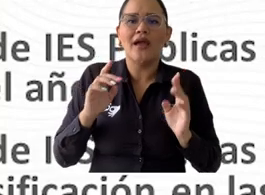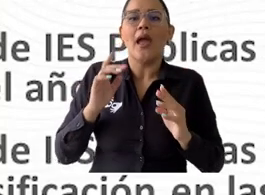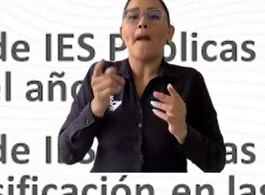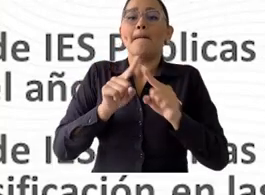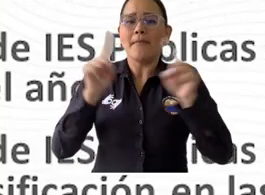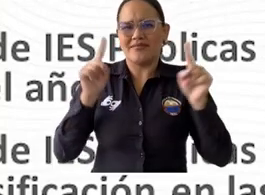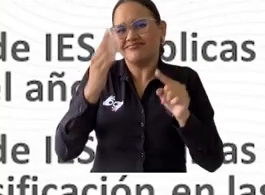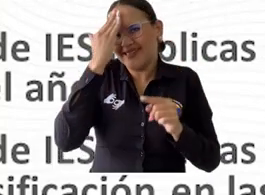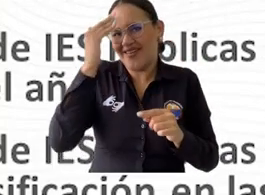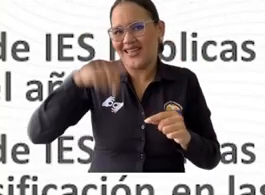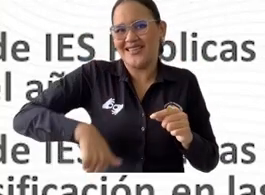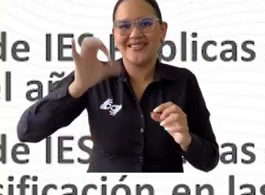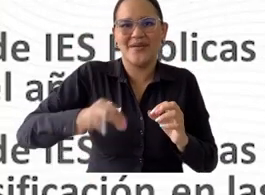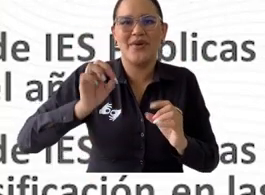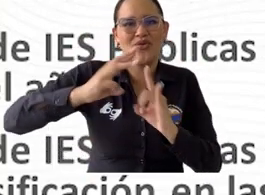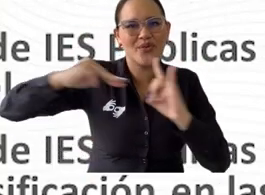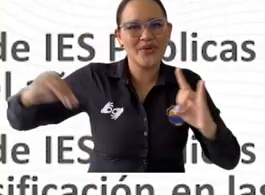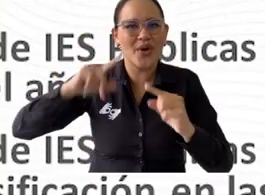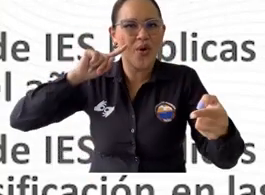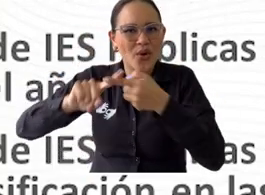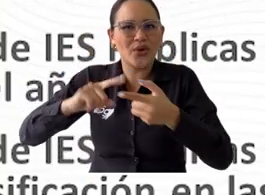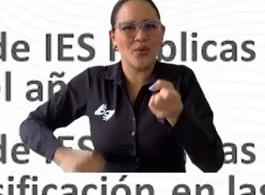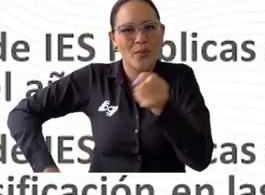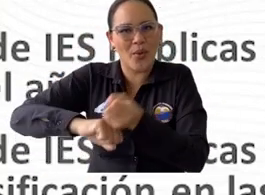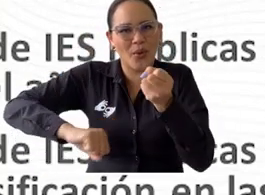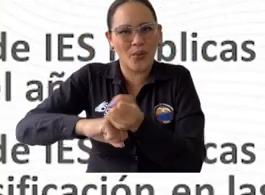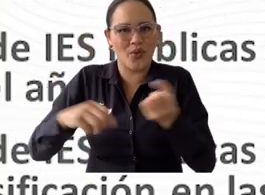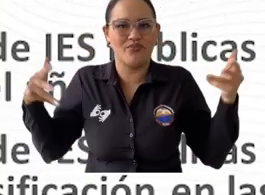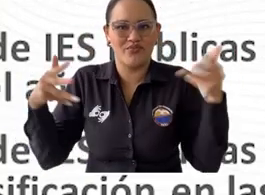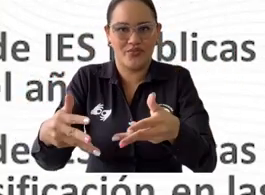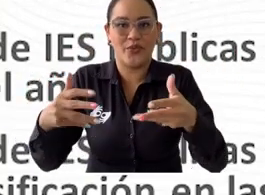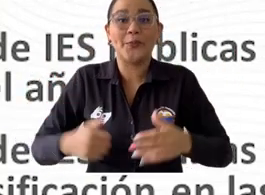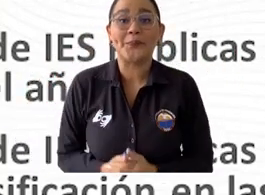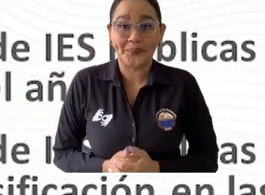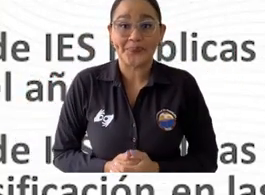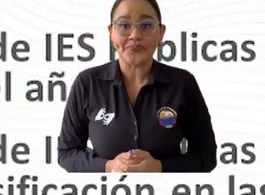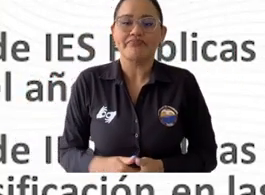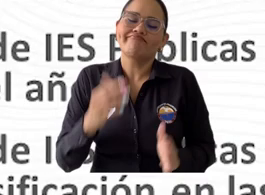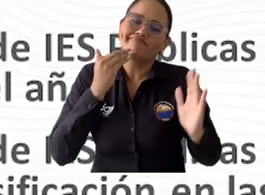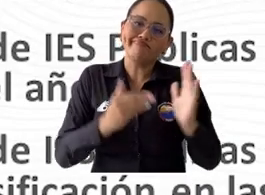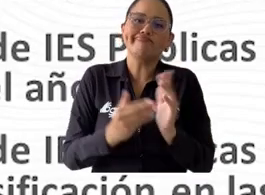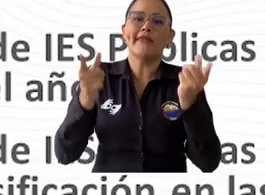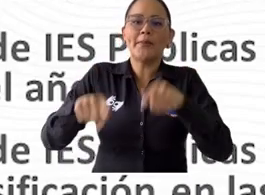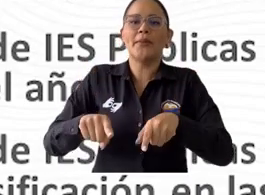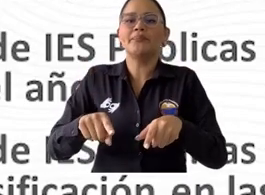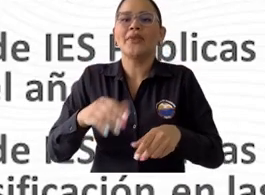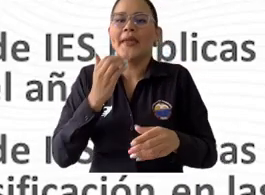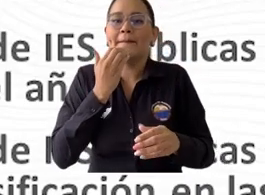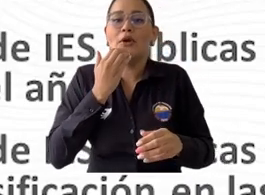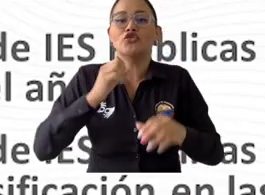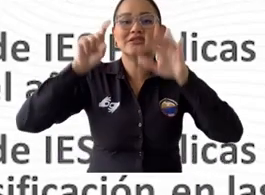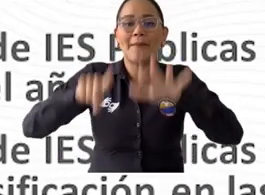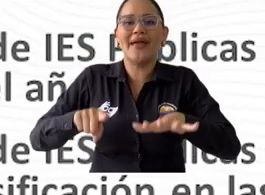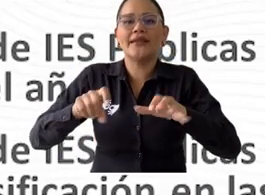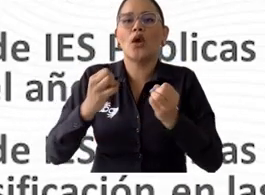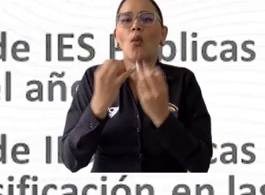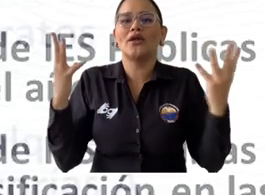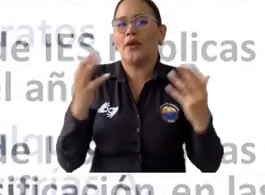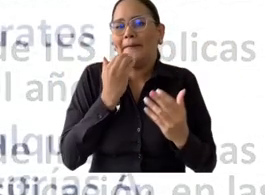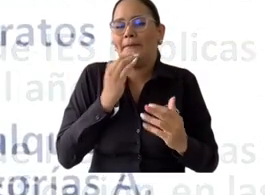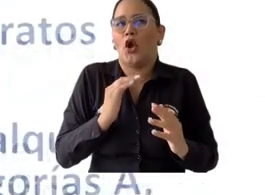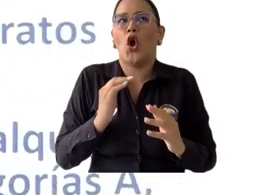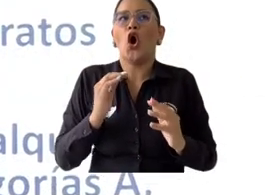semestres, como máximo el programa del gobierno de matrícula cero financia esos 10 semestres, no financia semestre 11, 12, 13, 14